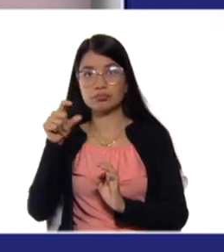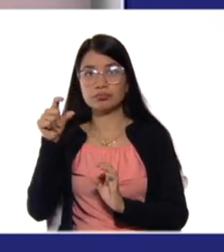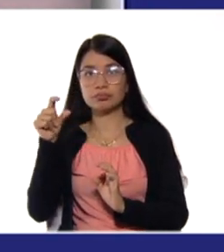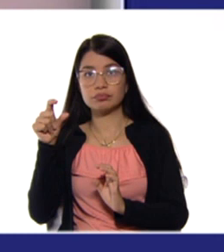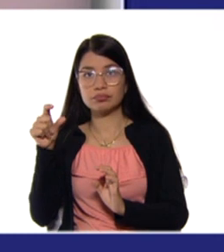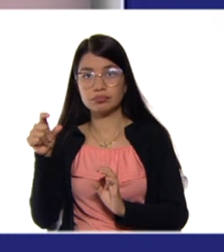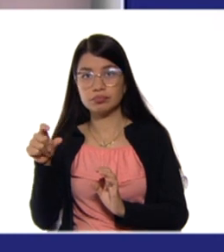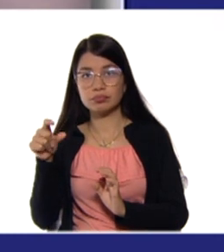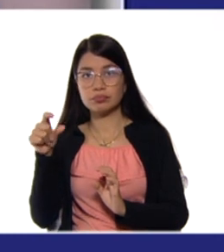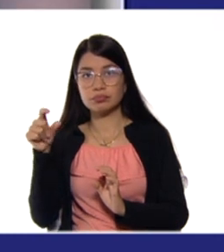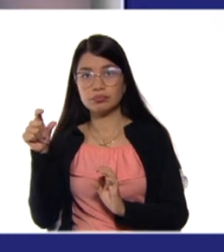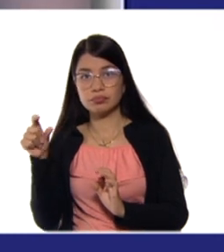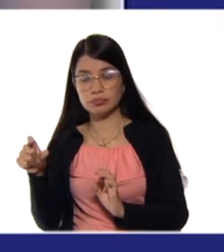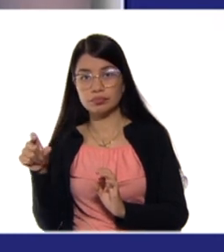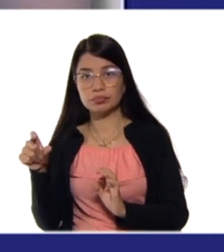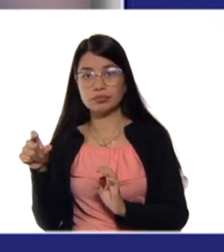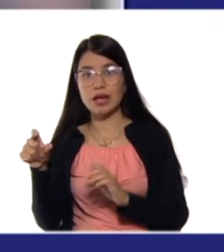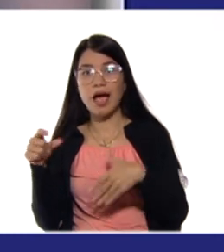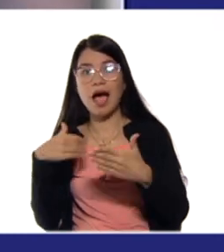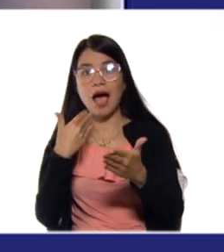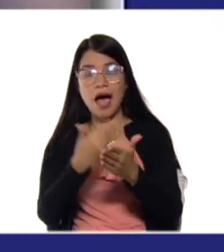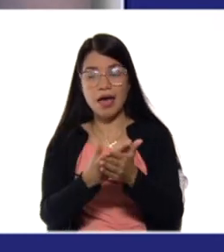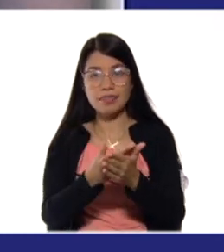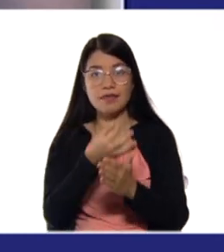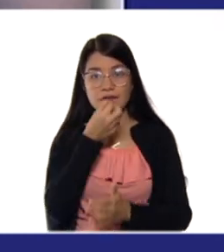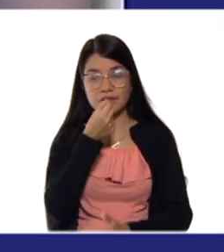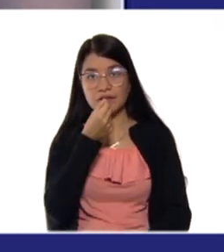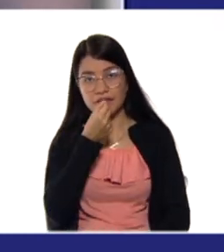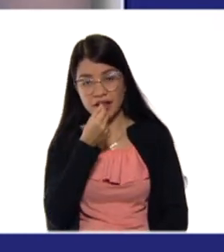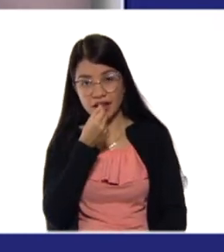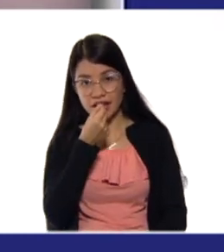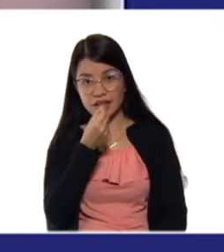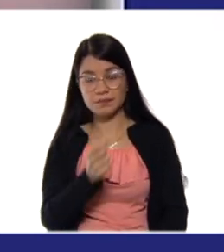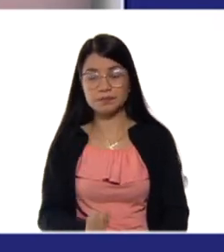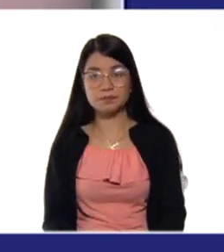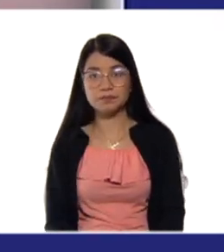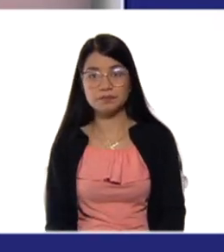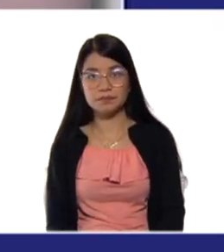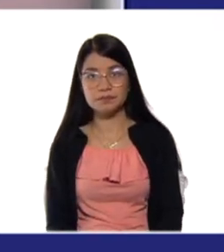colocaría la ficha en este símbolo que está acá.